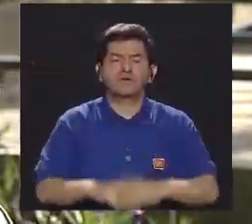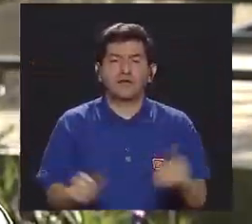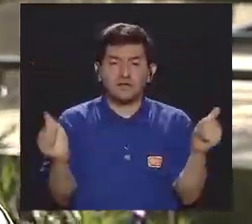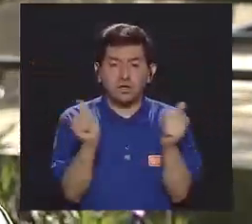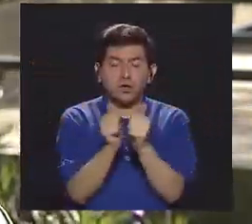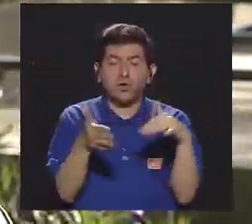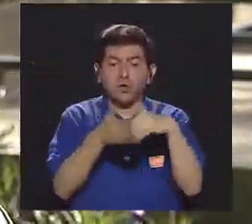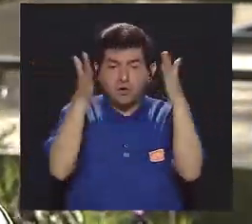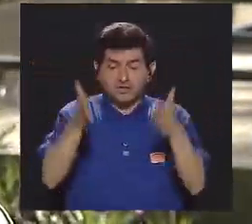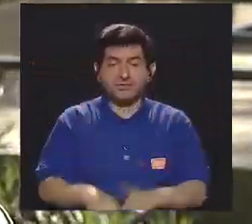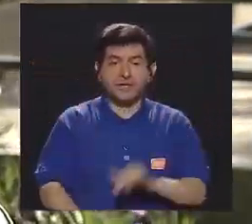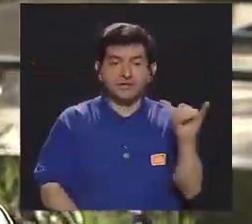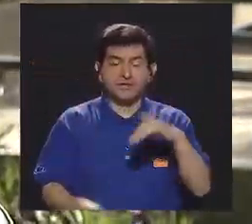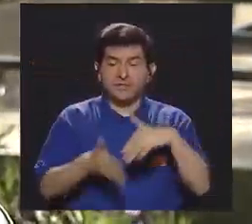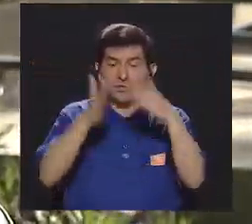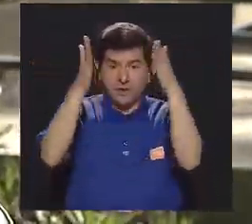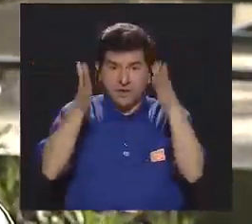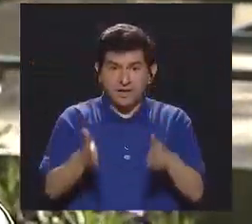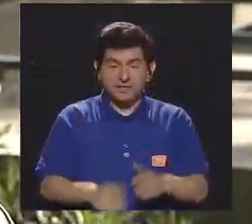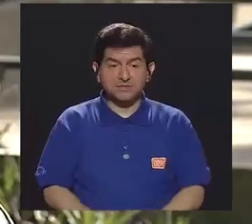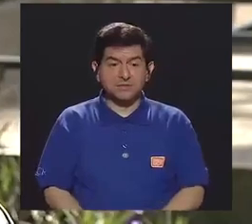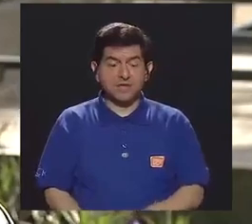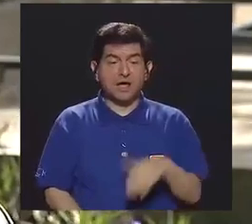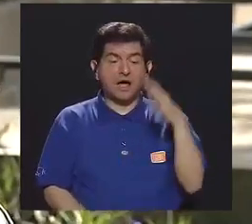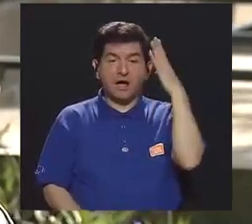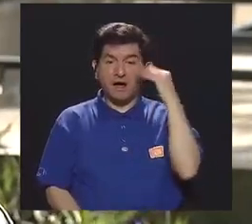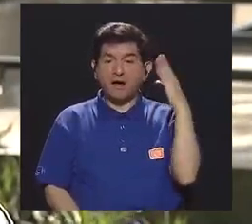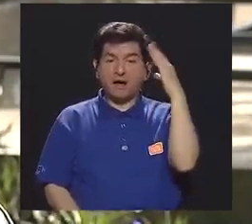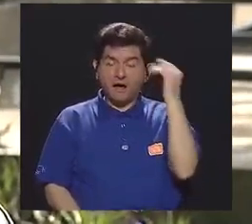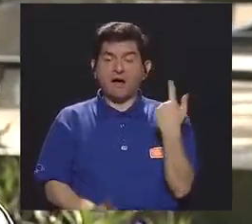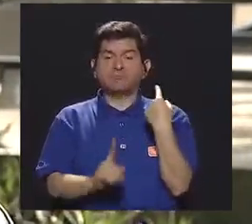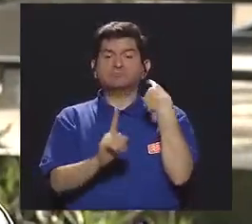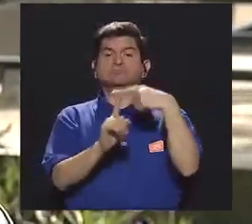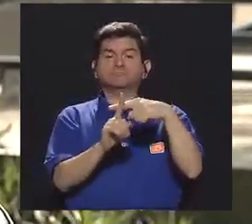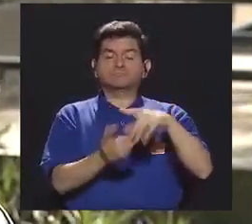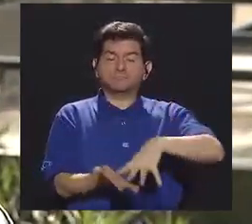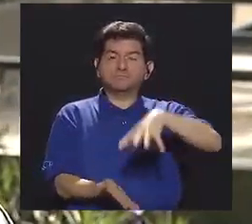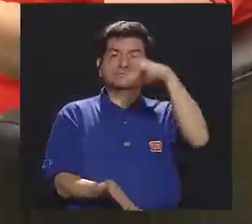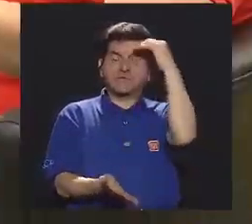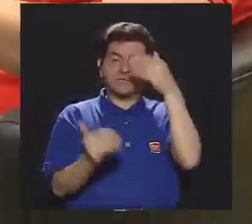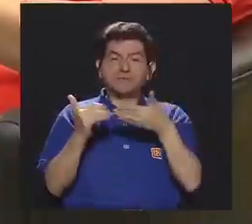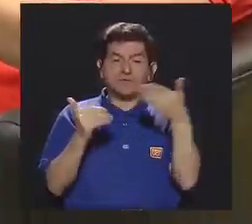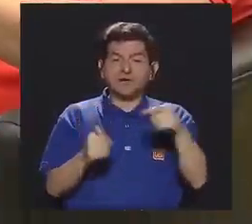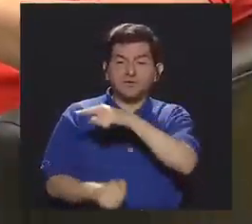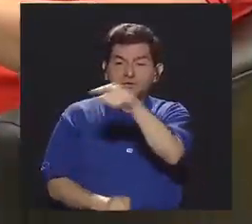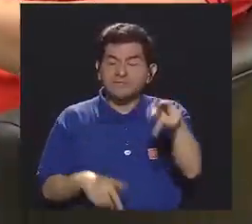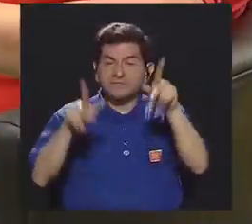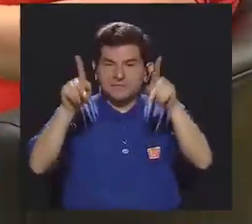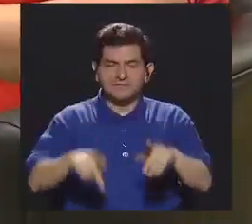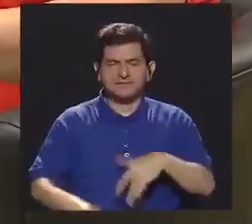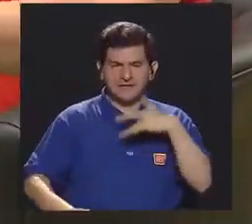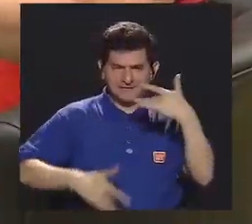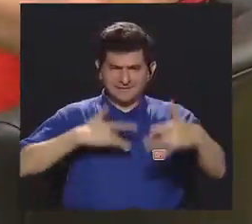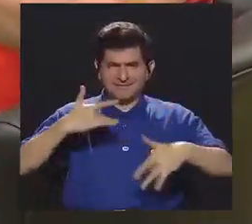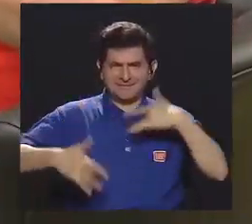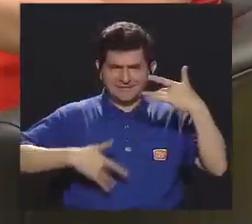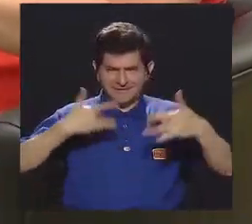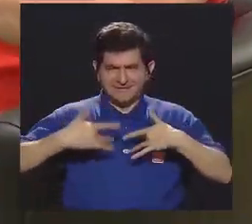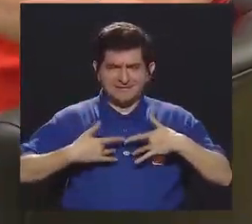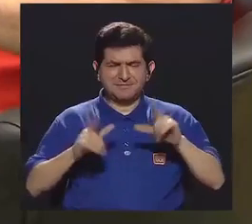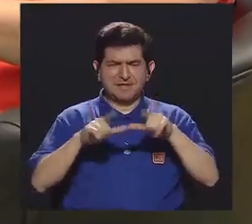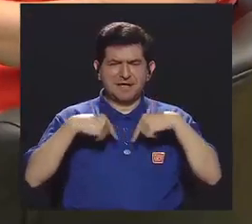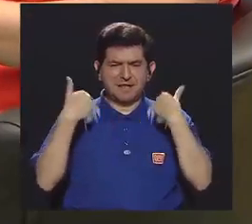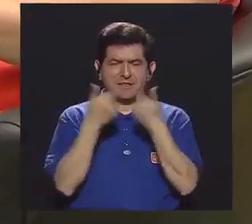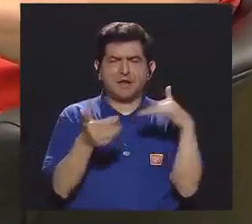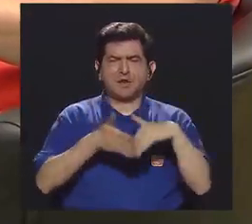diferente con los estudiantes, los estudiantes también lo tomaron como una experiencia súper positiva de aprender muchas cosas de ellos. Sí, la sensibilización